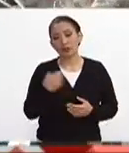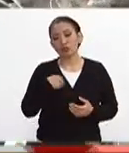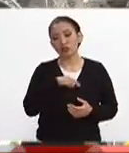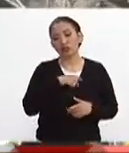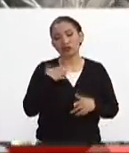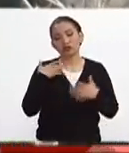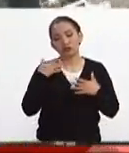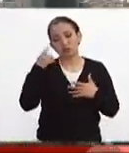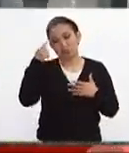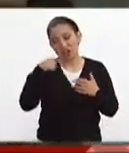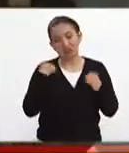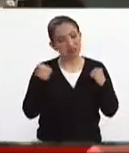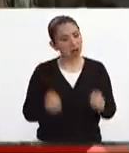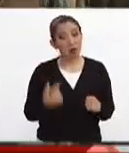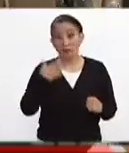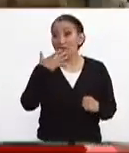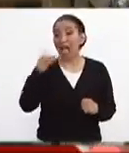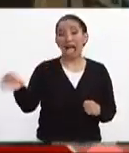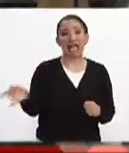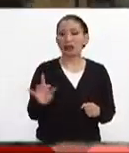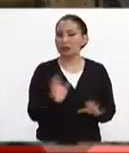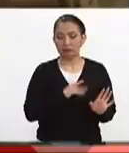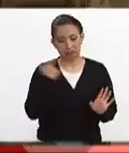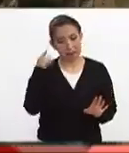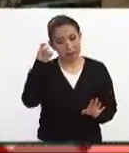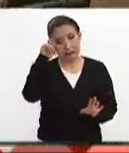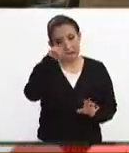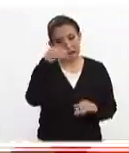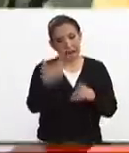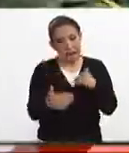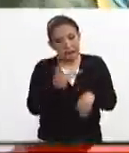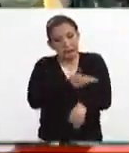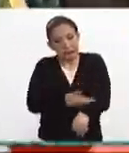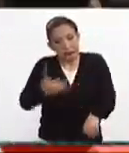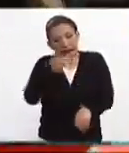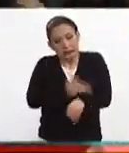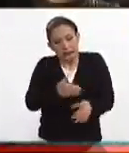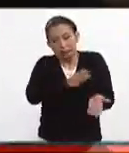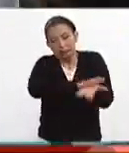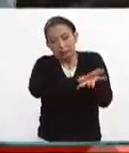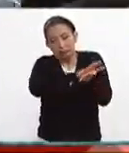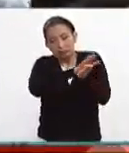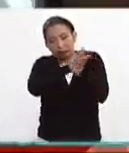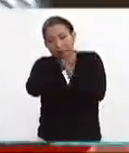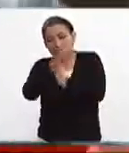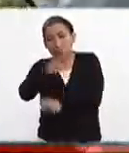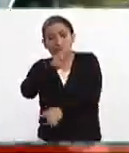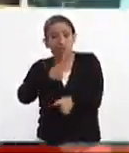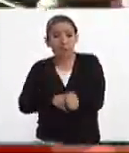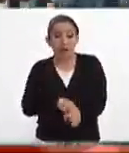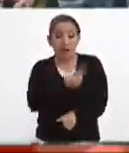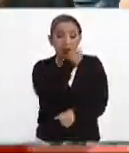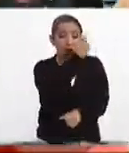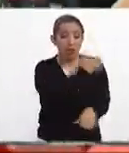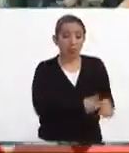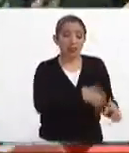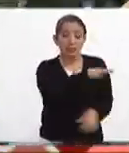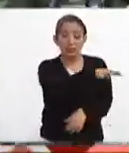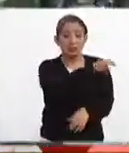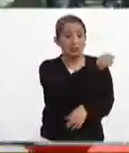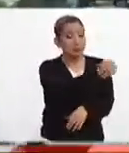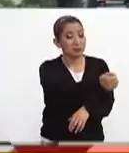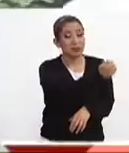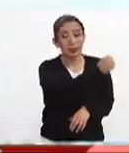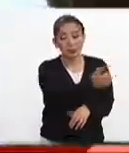convencidos que no va ser un tema fácil el poder regresar a la normalidad de la una de las tardas del 19 de